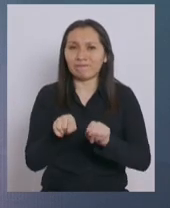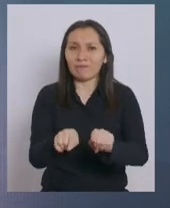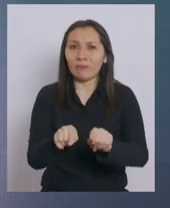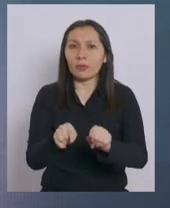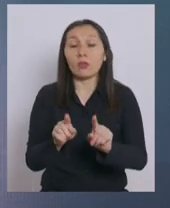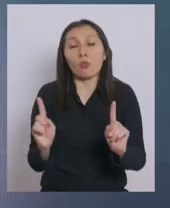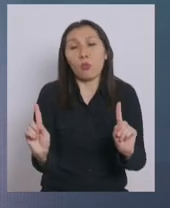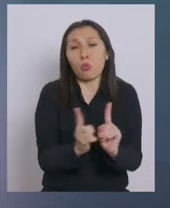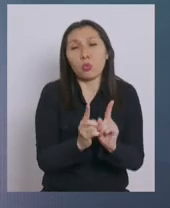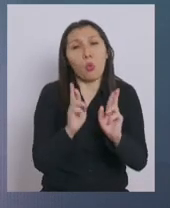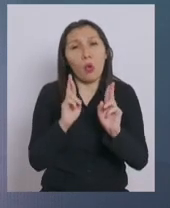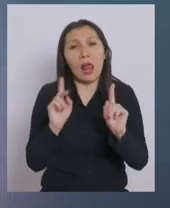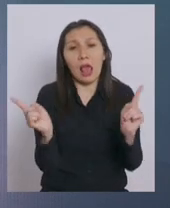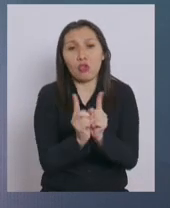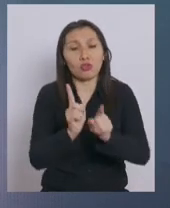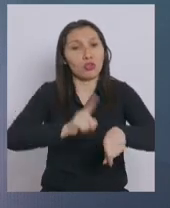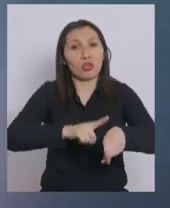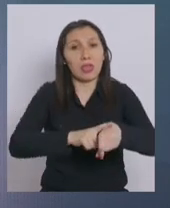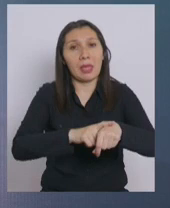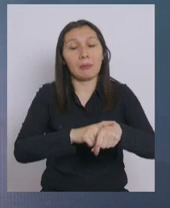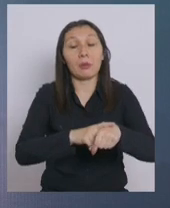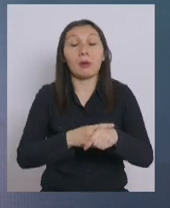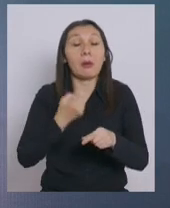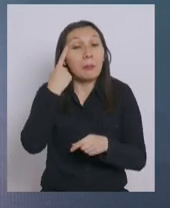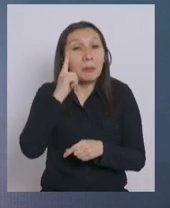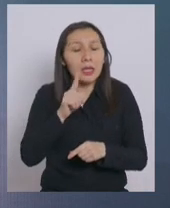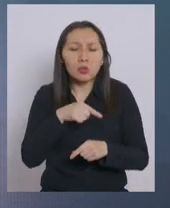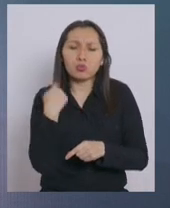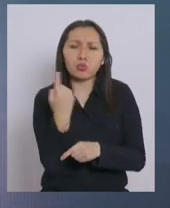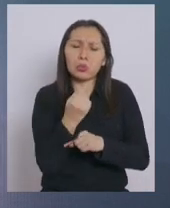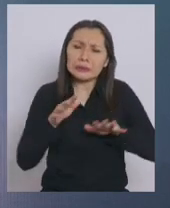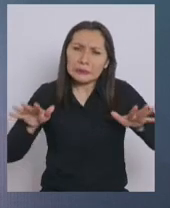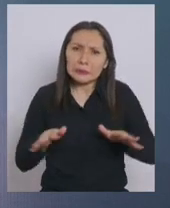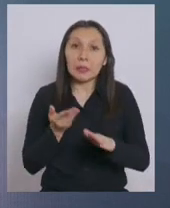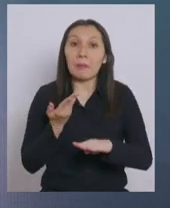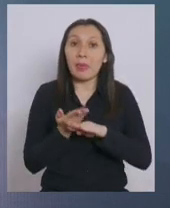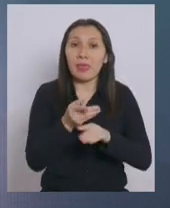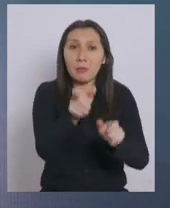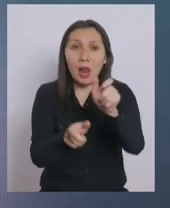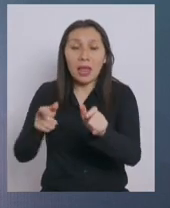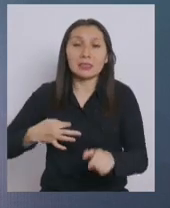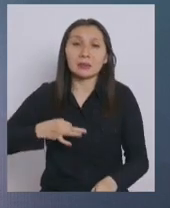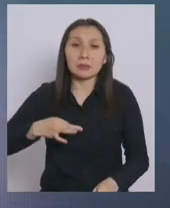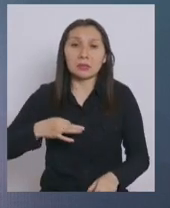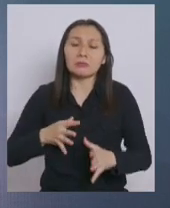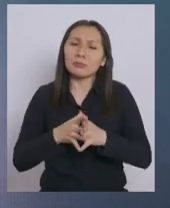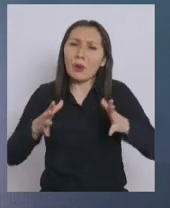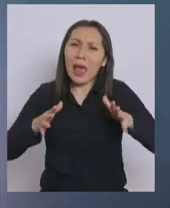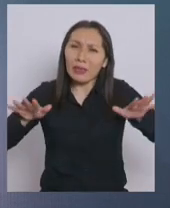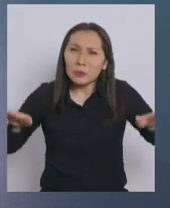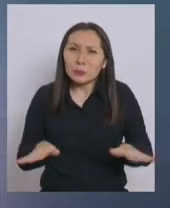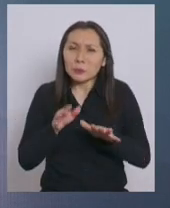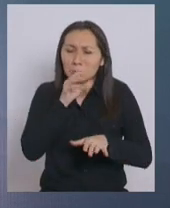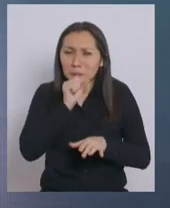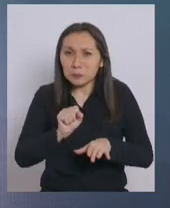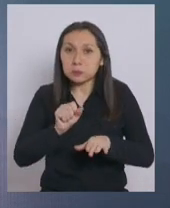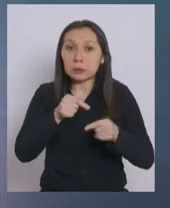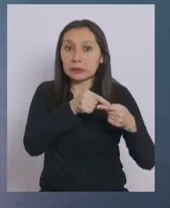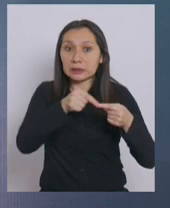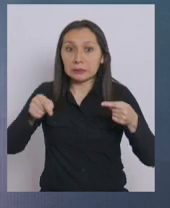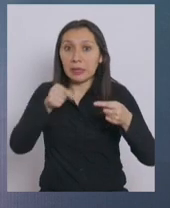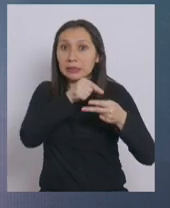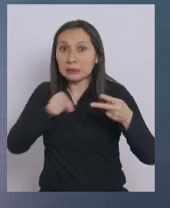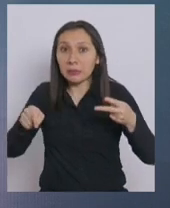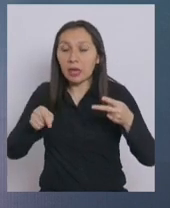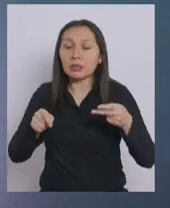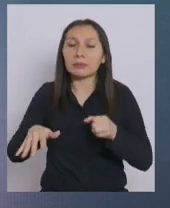esperamos que sea corta, de corto tiempo, pero estamos haciendo un gran esfuerzo y le pedimos a la ciudadanía un gran esfuerzo durante estas semanas